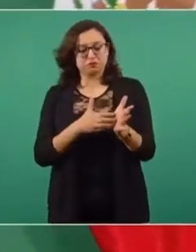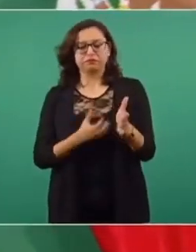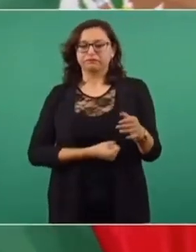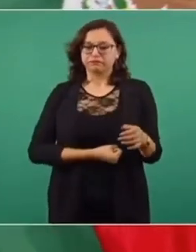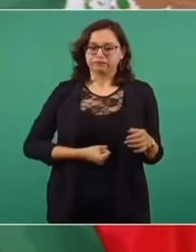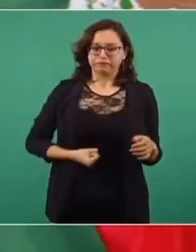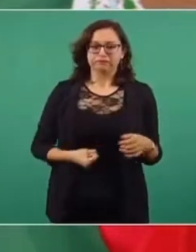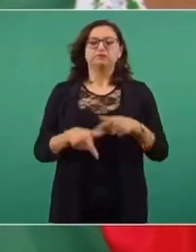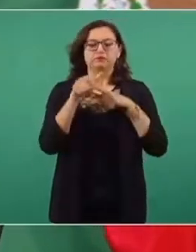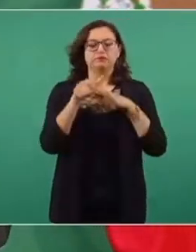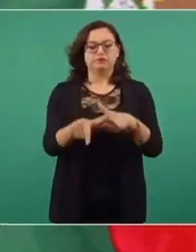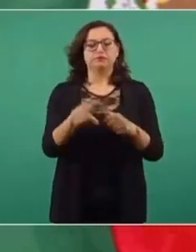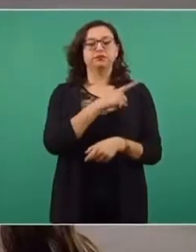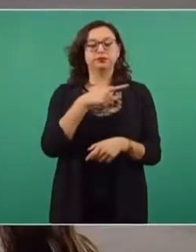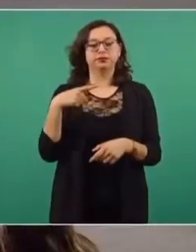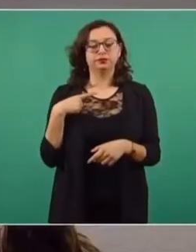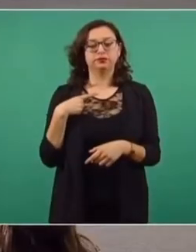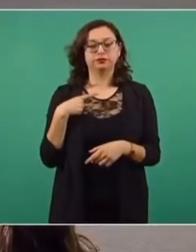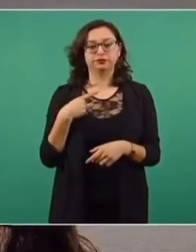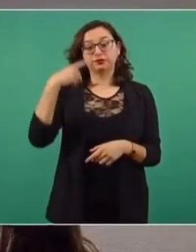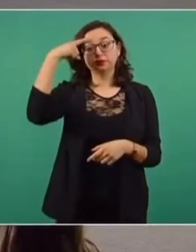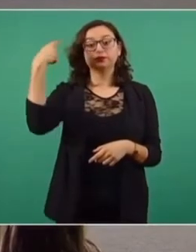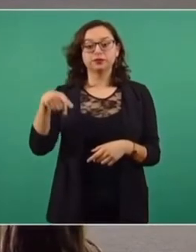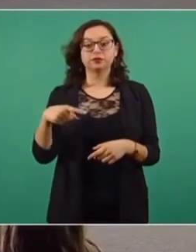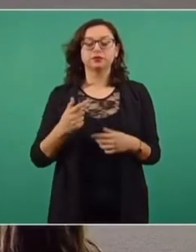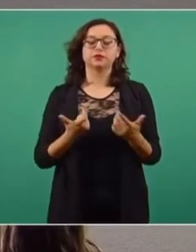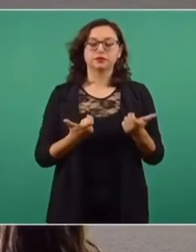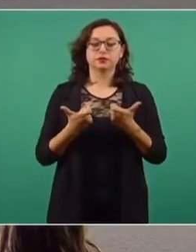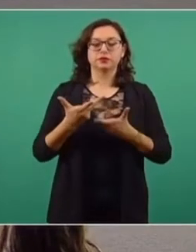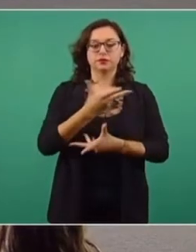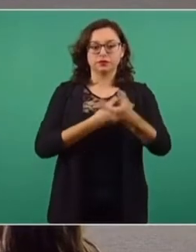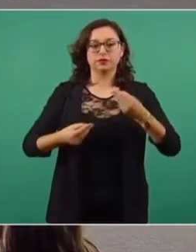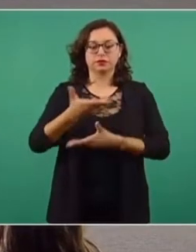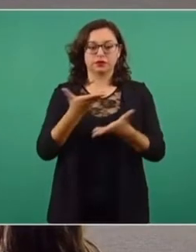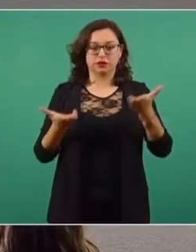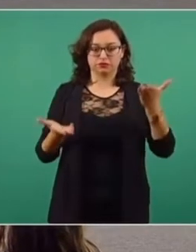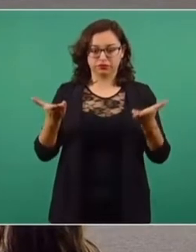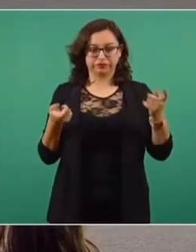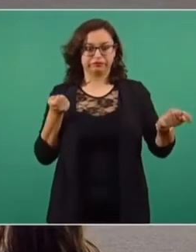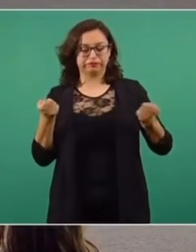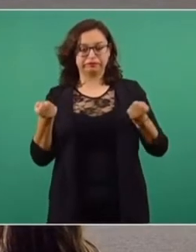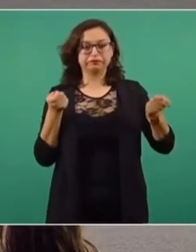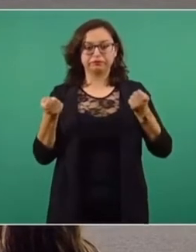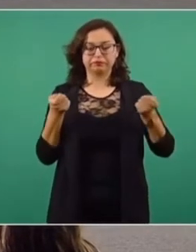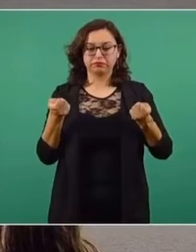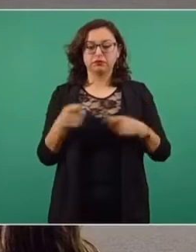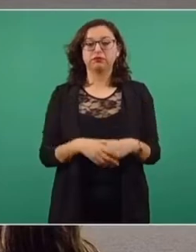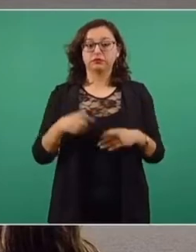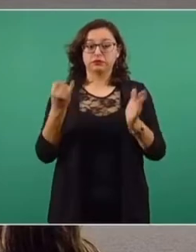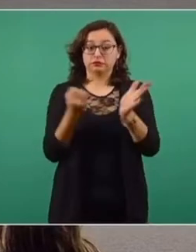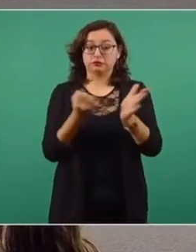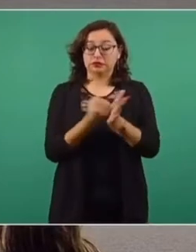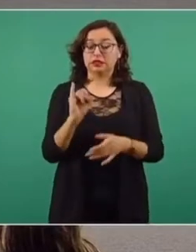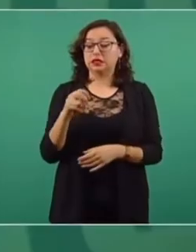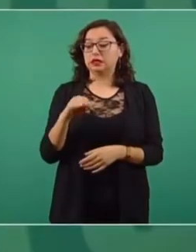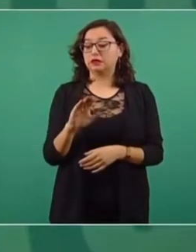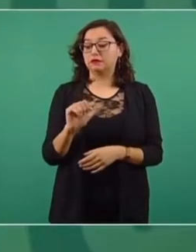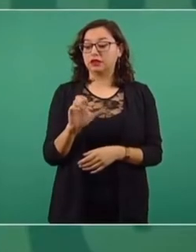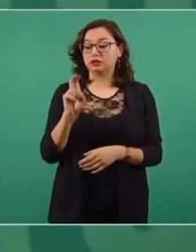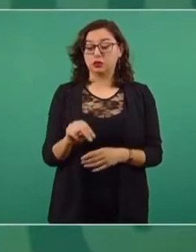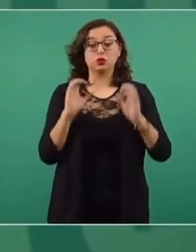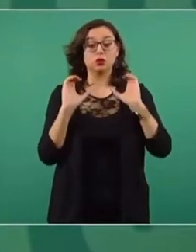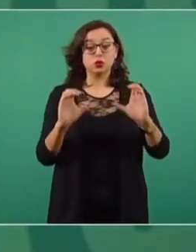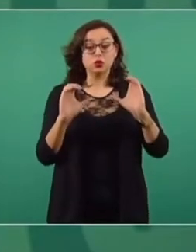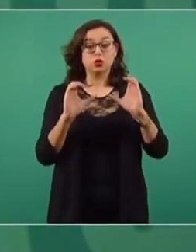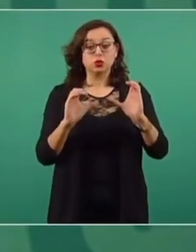estos equilibrios macroeconómicos, cuidar en especial lo de la inflación, porque como